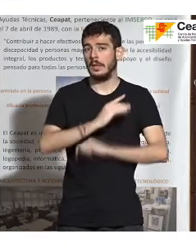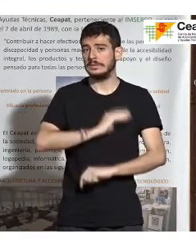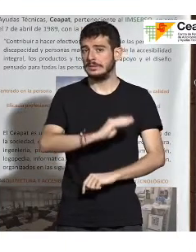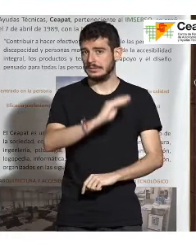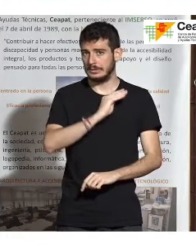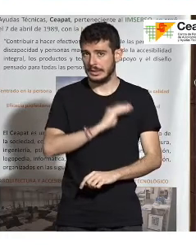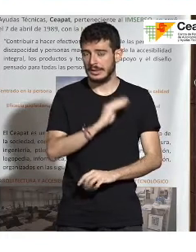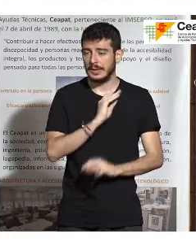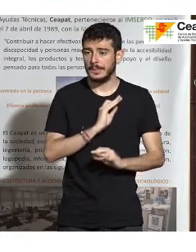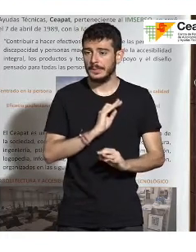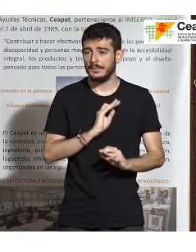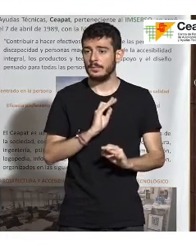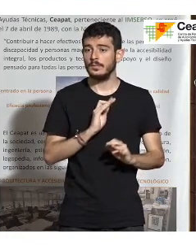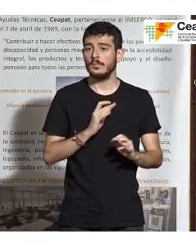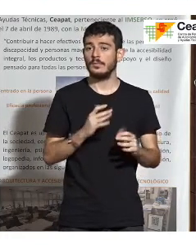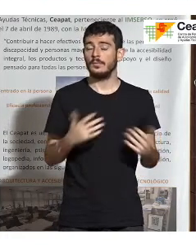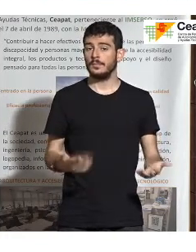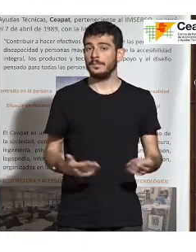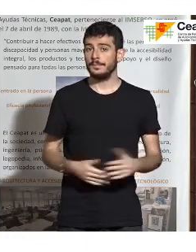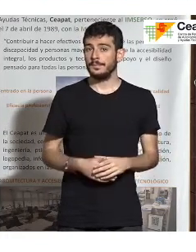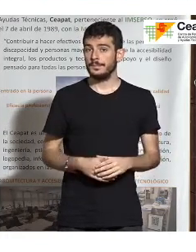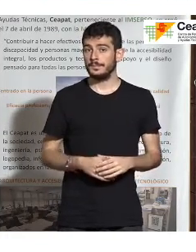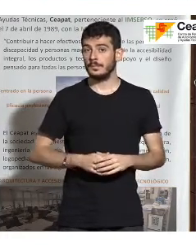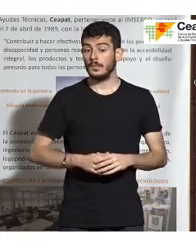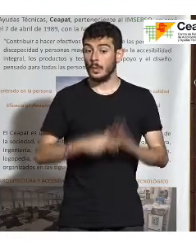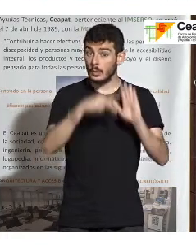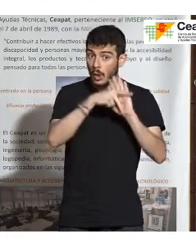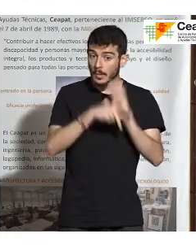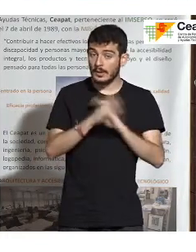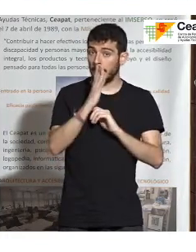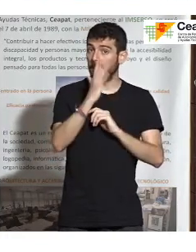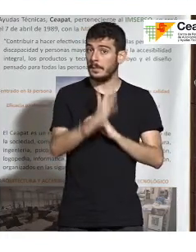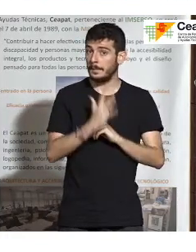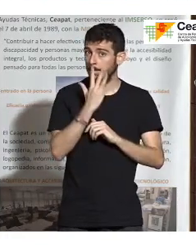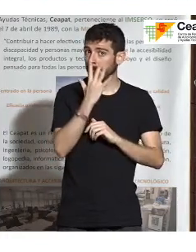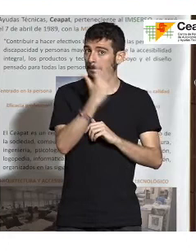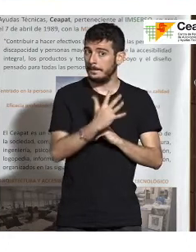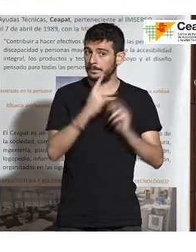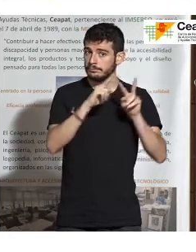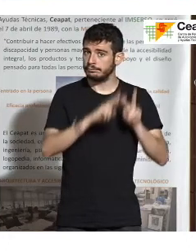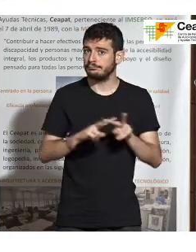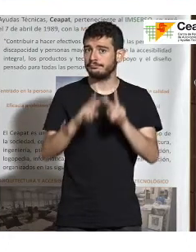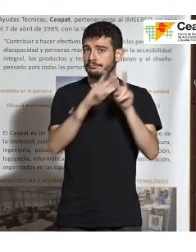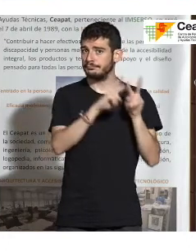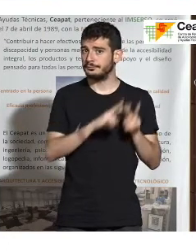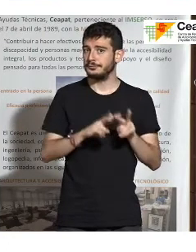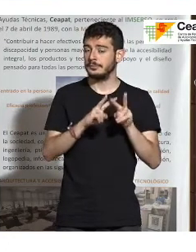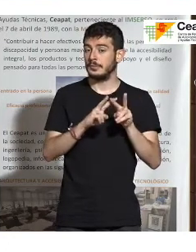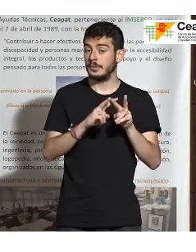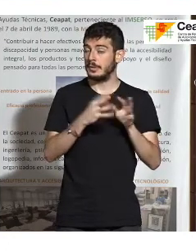De hecho, las normas cada cinco años se revisan. Se tendría que haber publicado en el